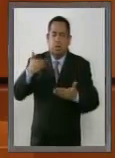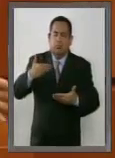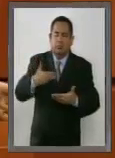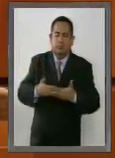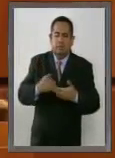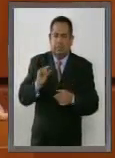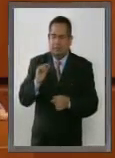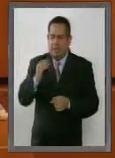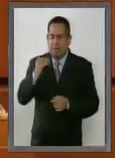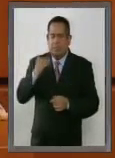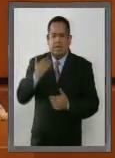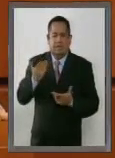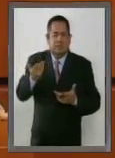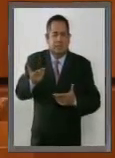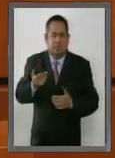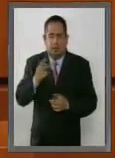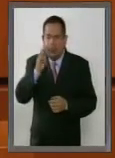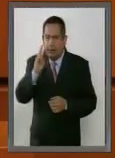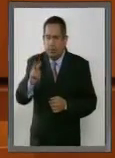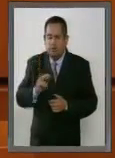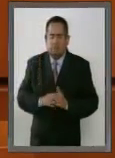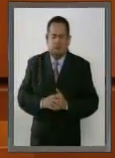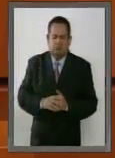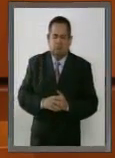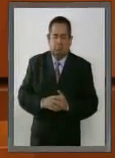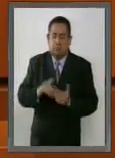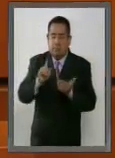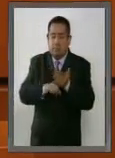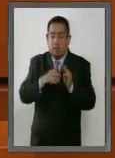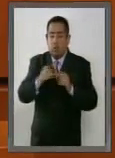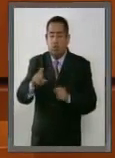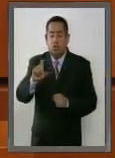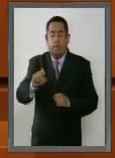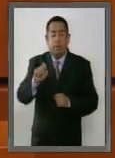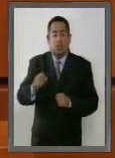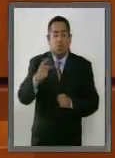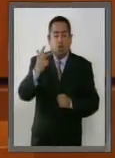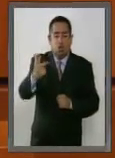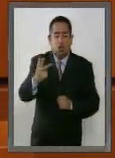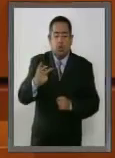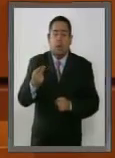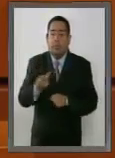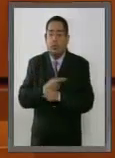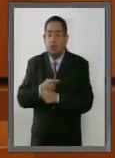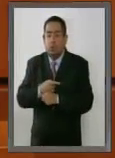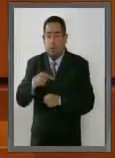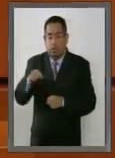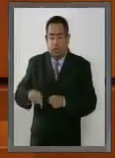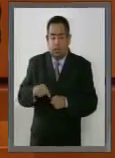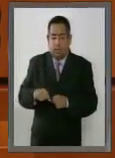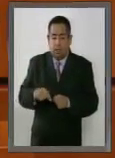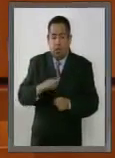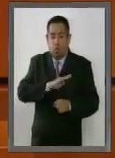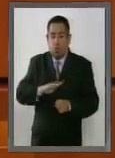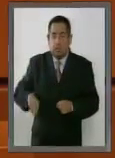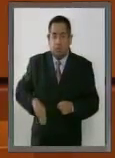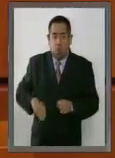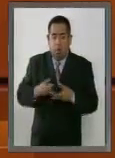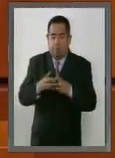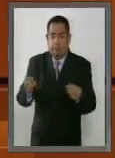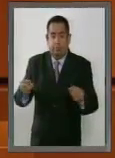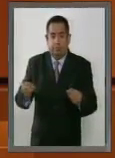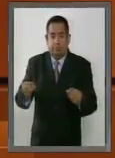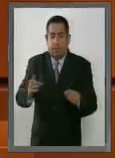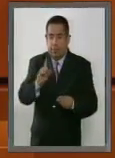reciente para darnos cuenta que en 1928 desaparecieron los municipios en el